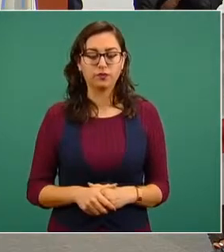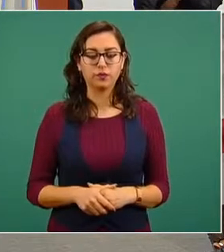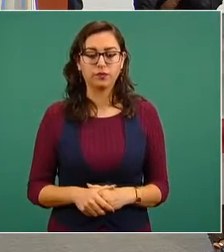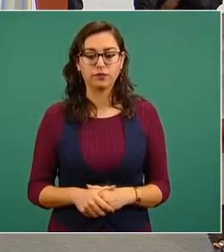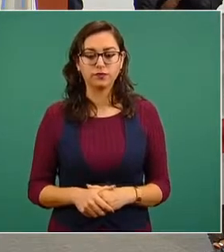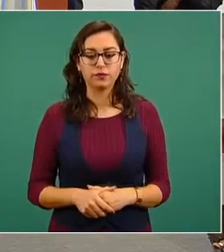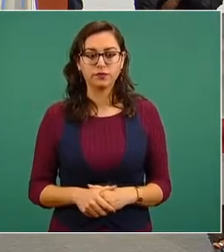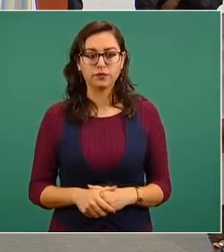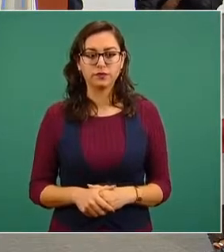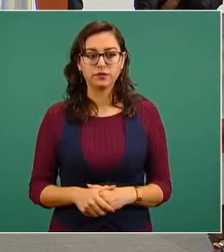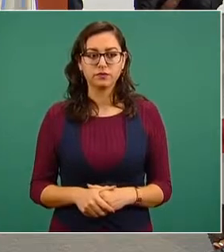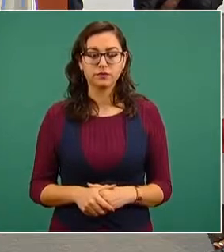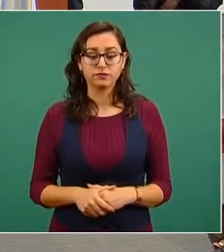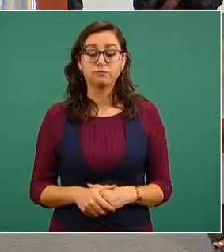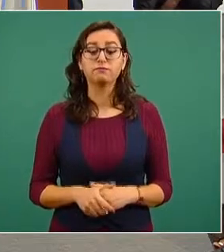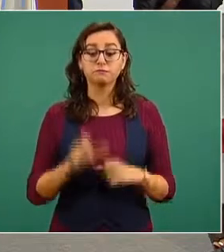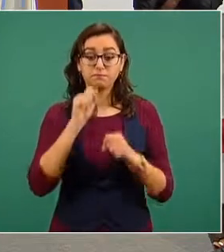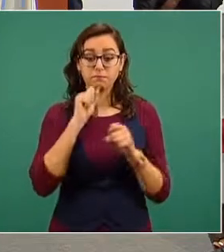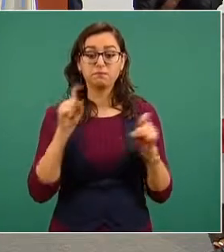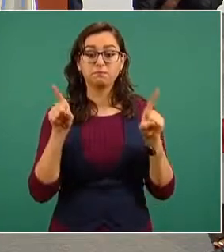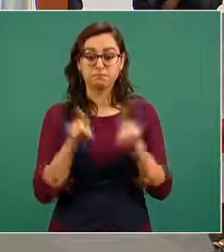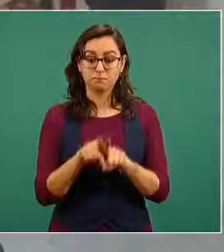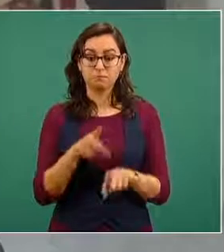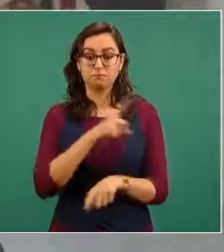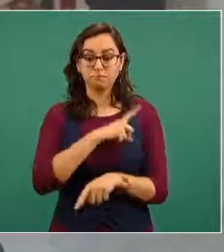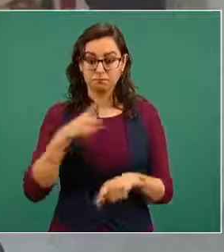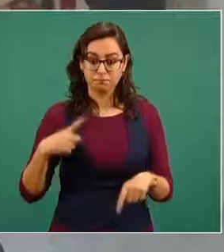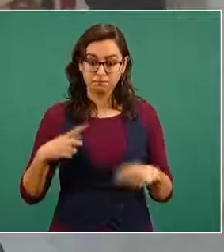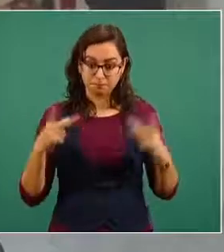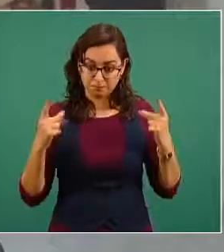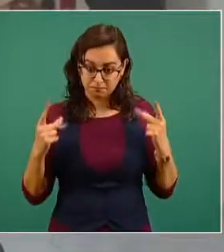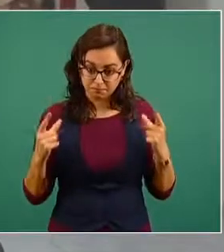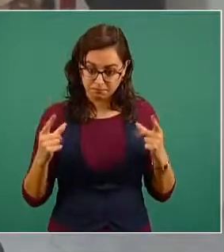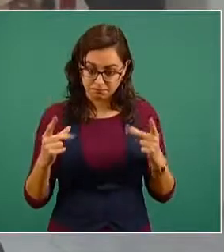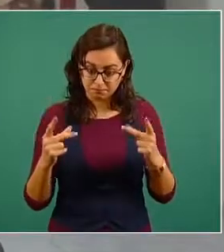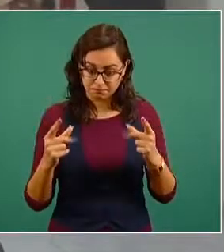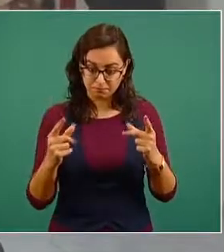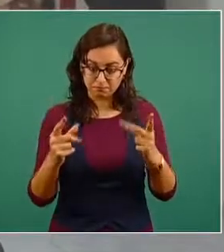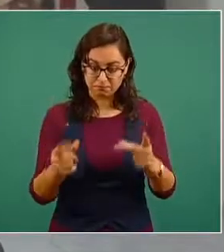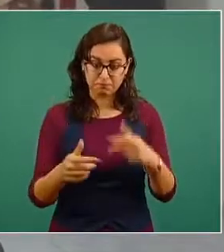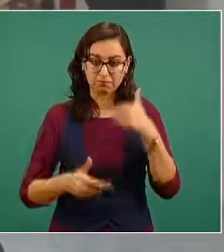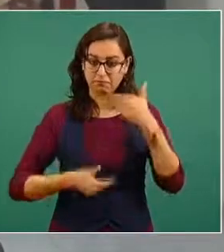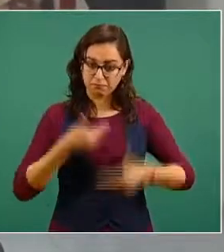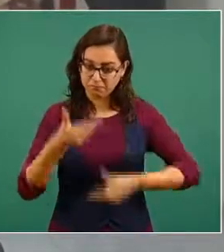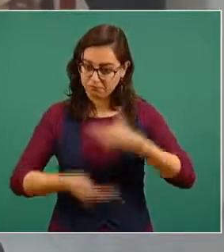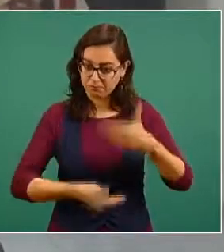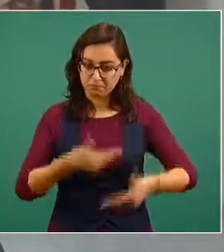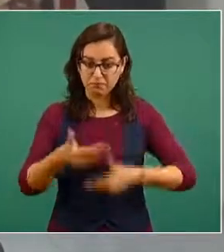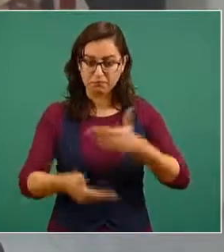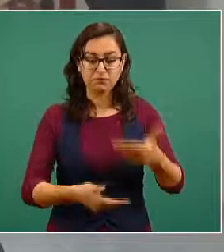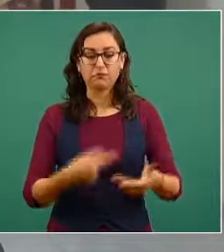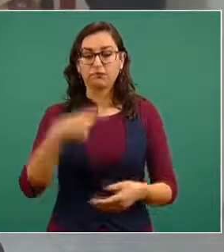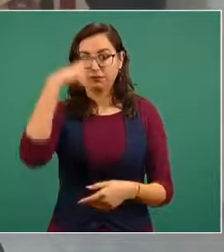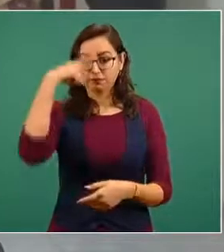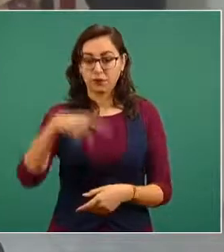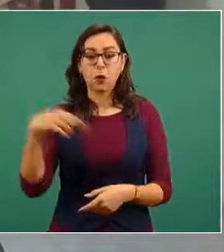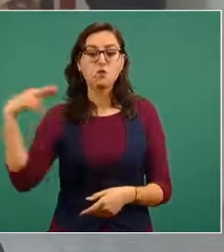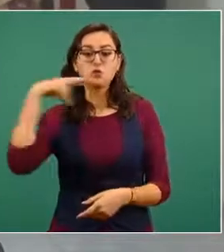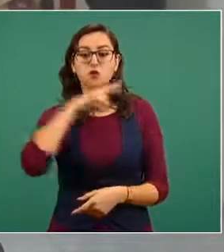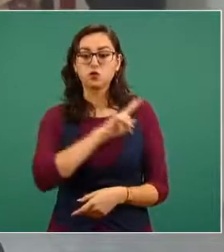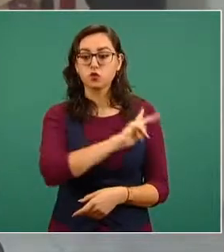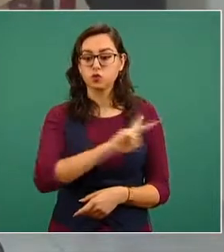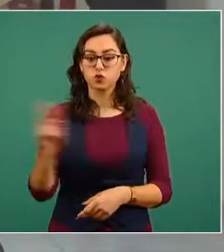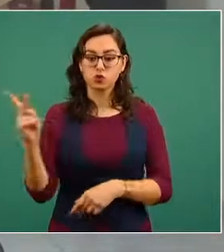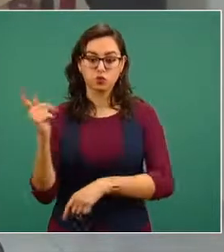apurarnos no demorarnos para que así nos toque a todos lo más